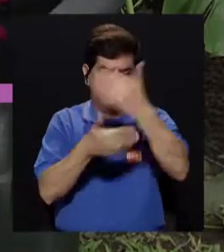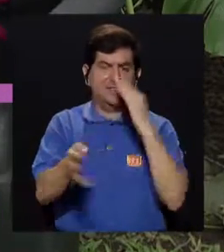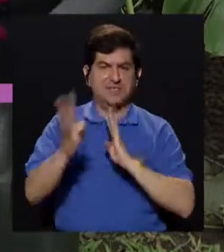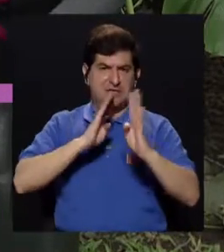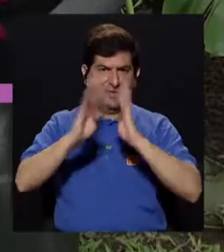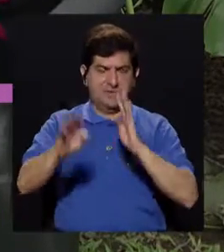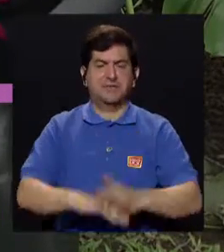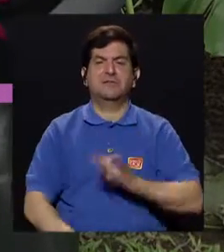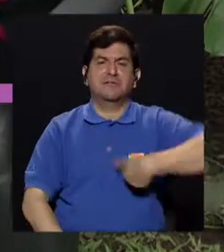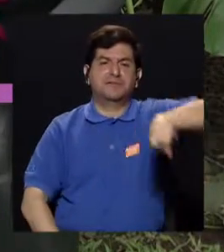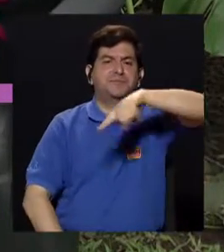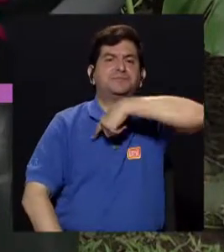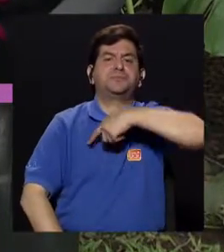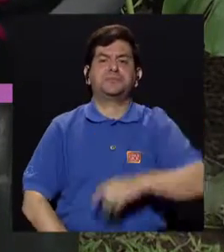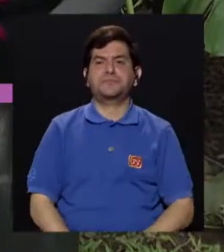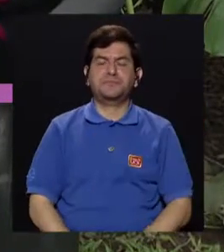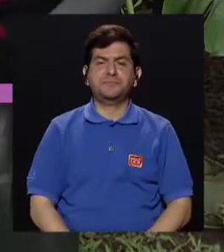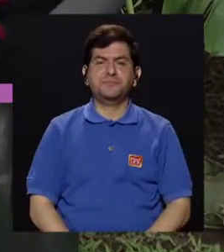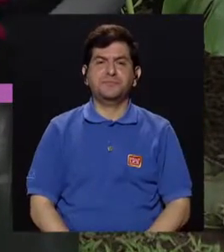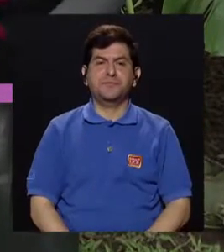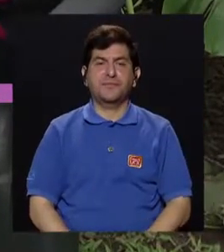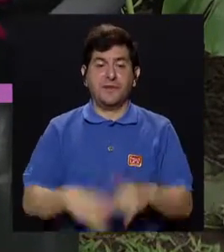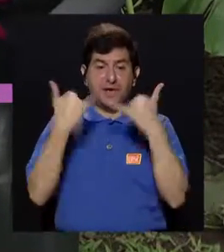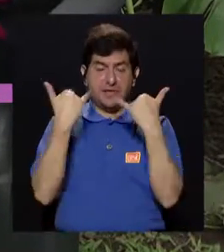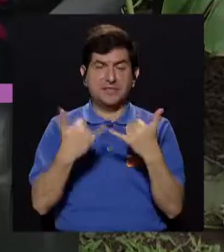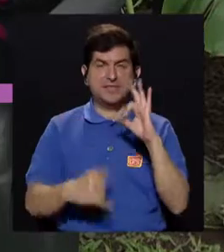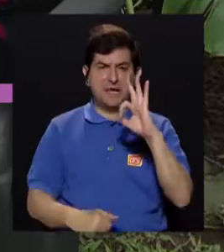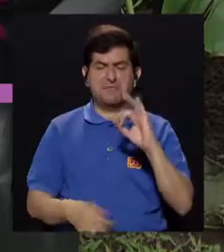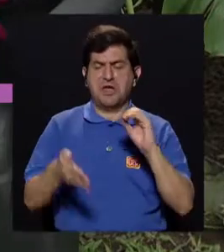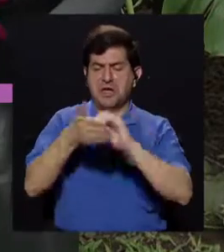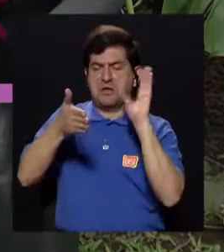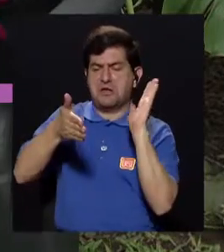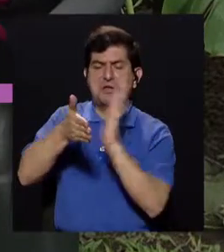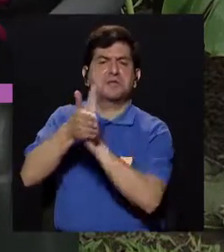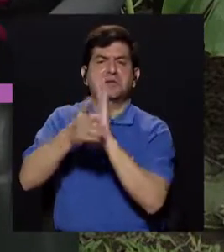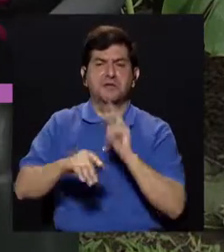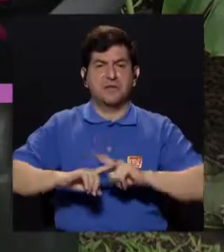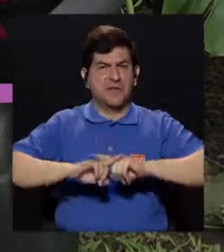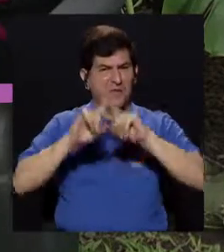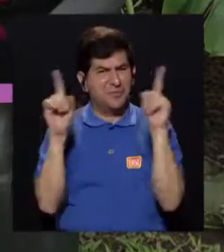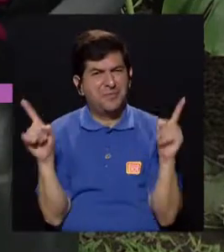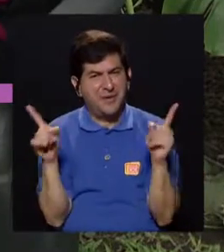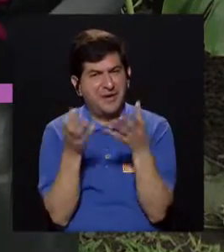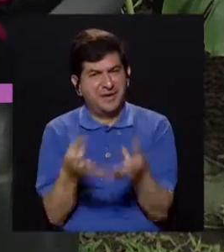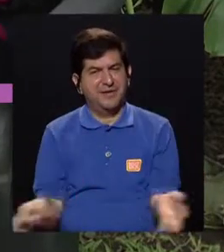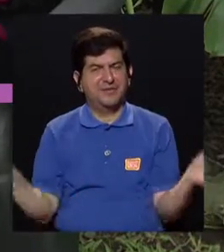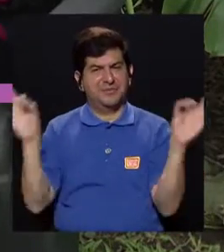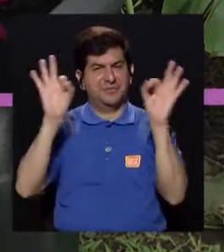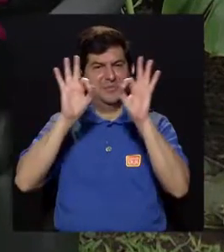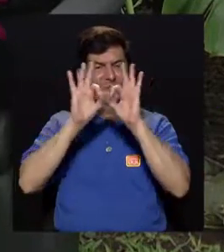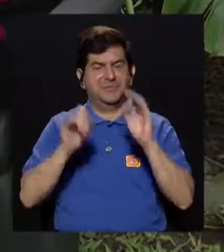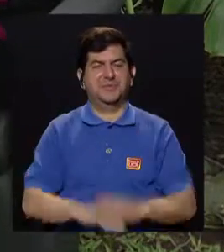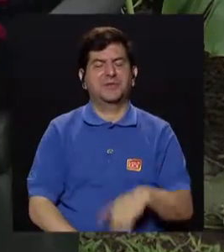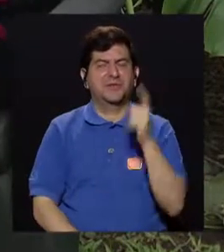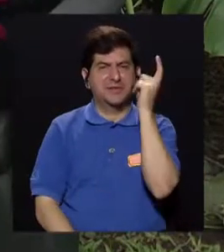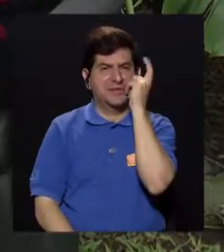bloque anterior hablábamos de que incluso ya viene bien etiquetado, pero sí es importante